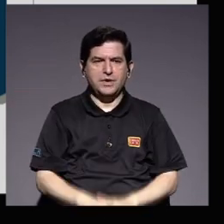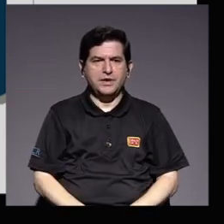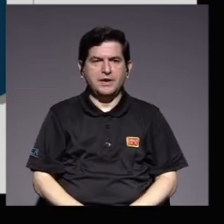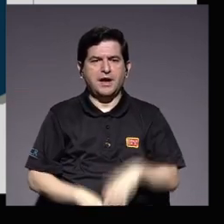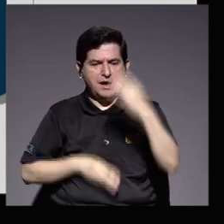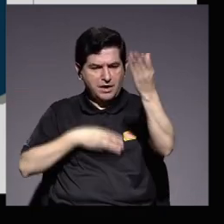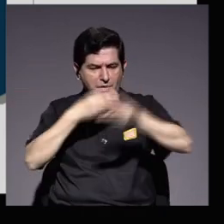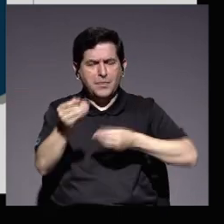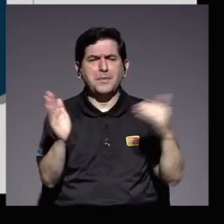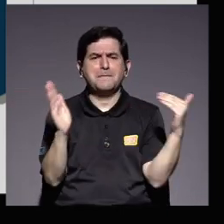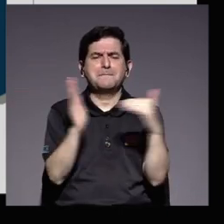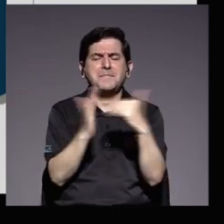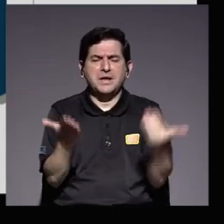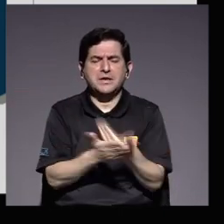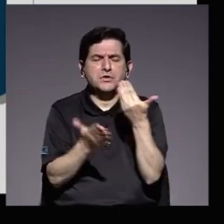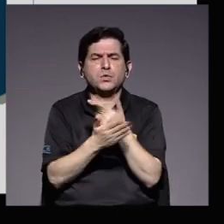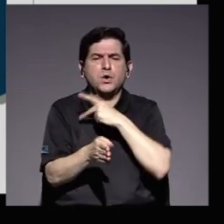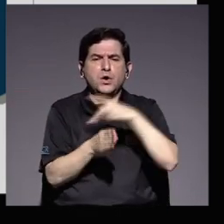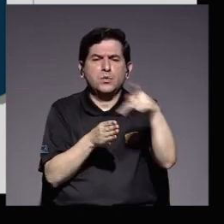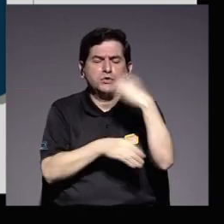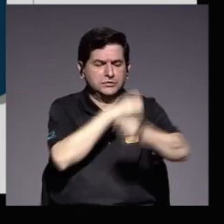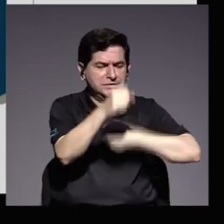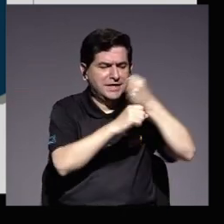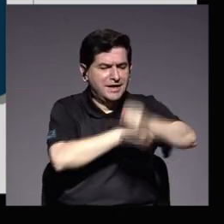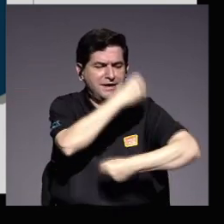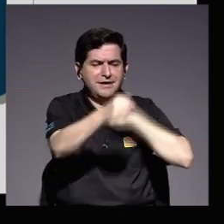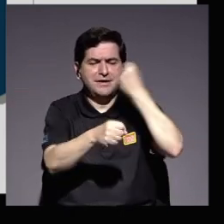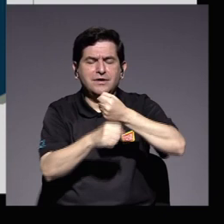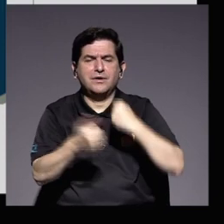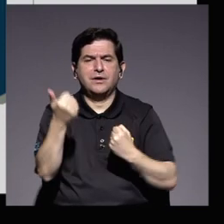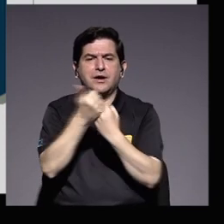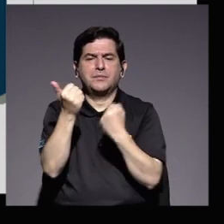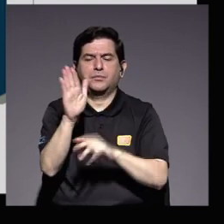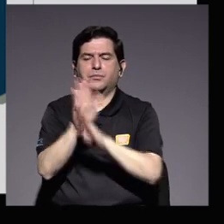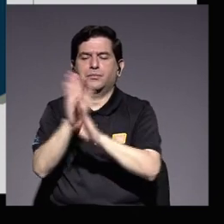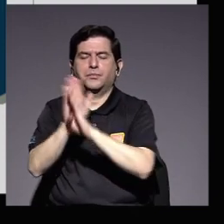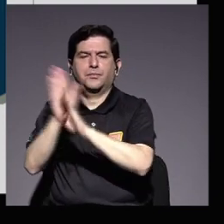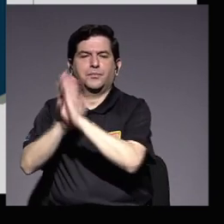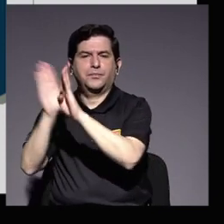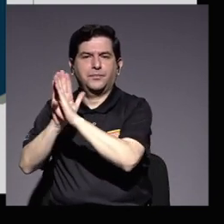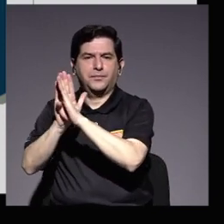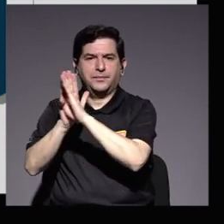retribuye con miles de nuevos profesionales cada año para apoyar su desarrollo